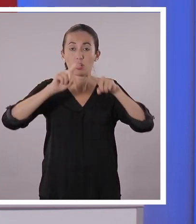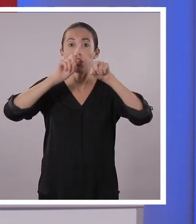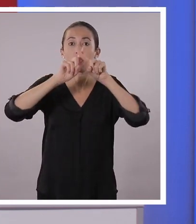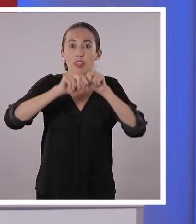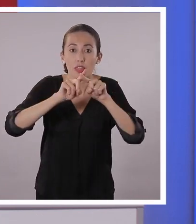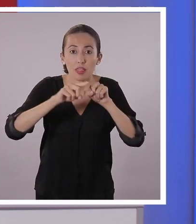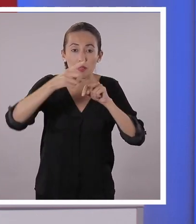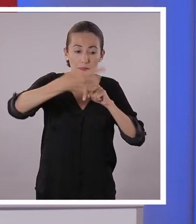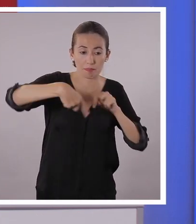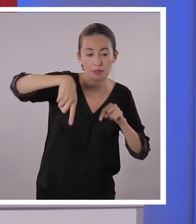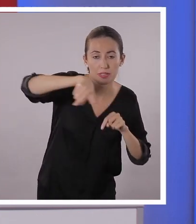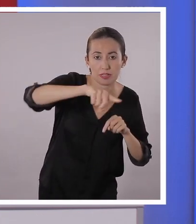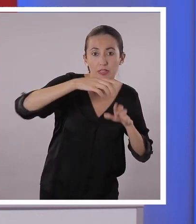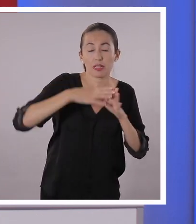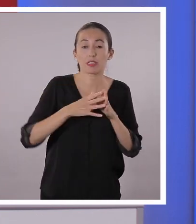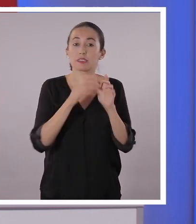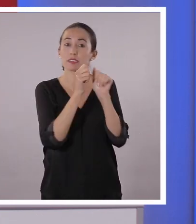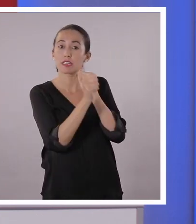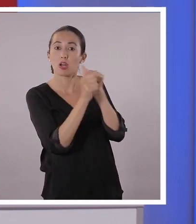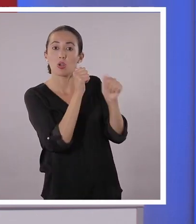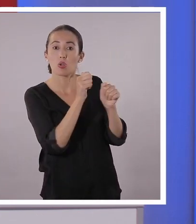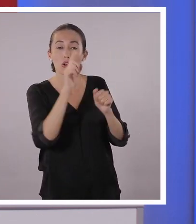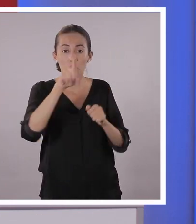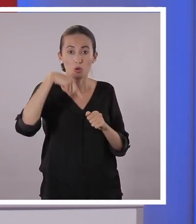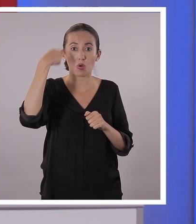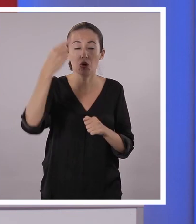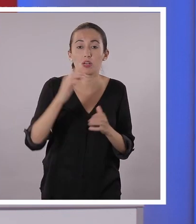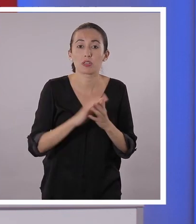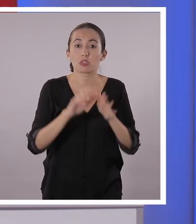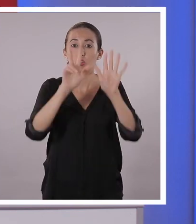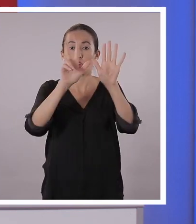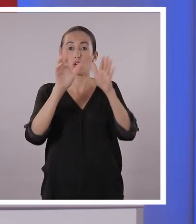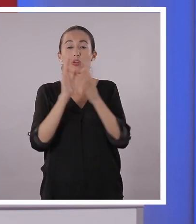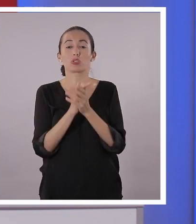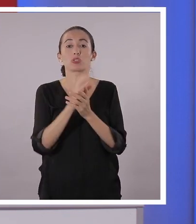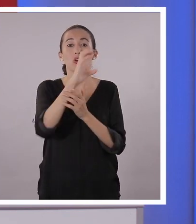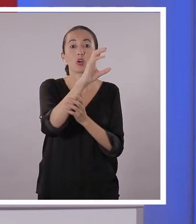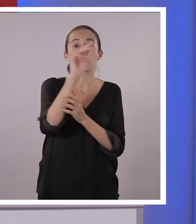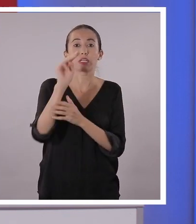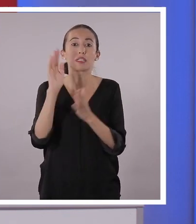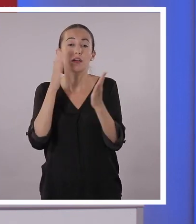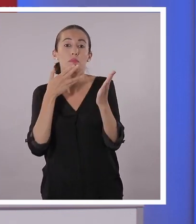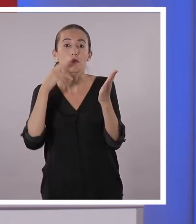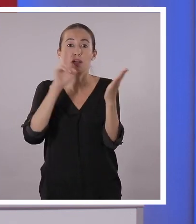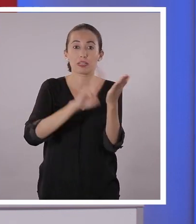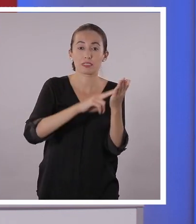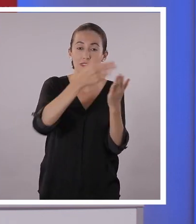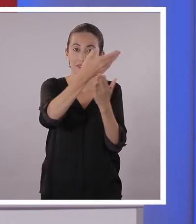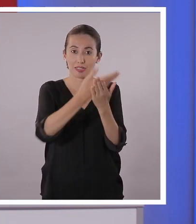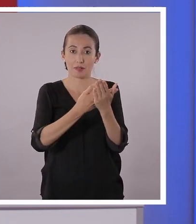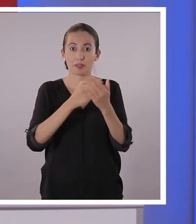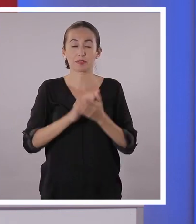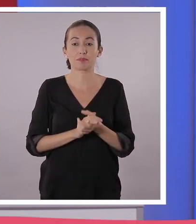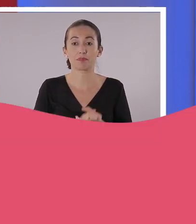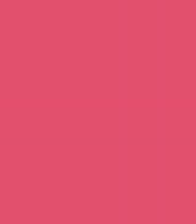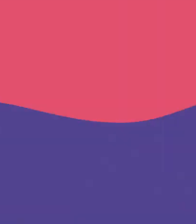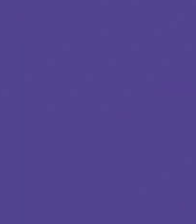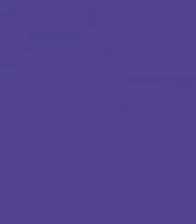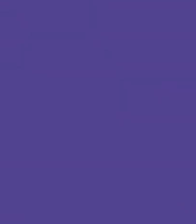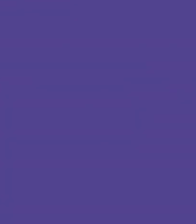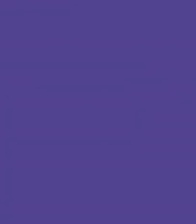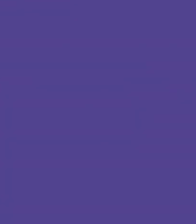celular que ustedes tengan en casa. Nosotros vamos a decidir hacerlo de aproximadamente unos ocho centímetros. Y lo pegamos con nuestra silicona.